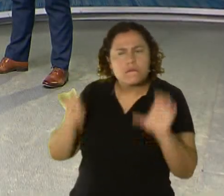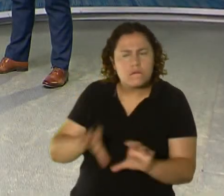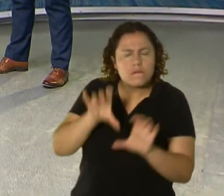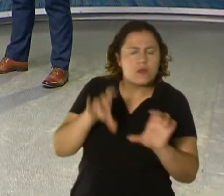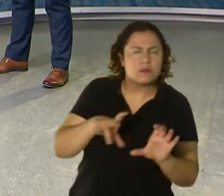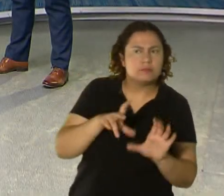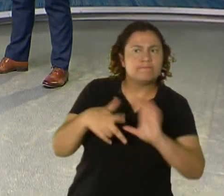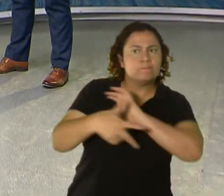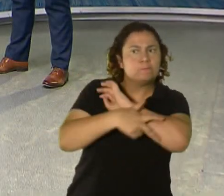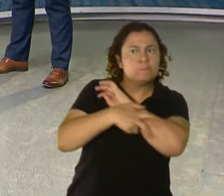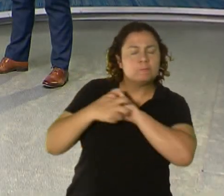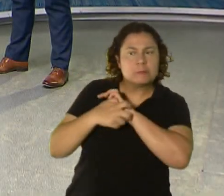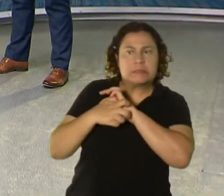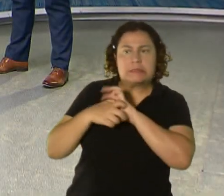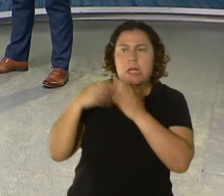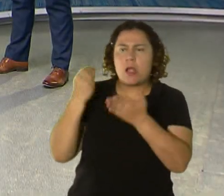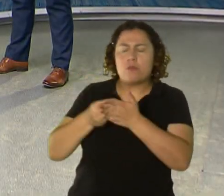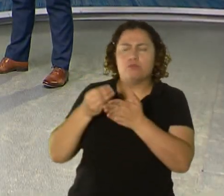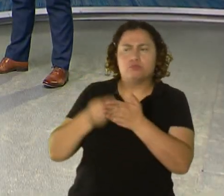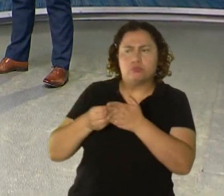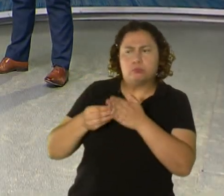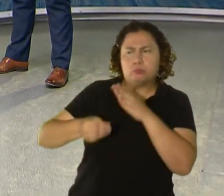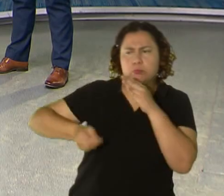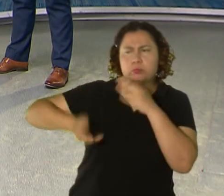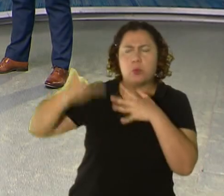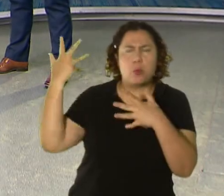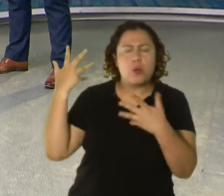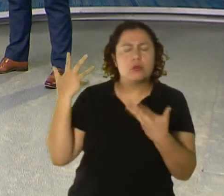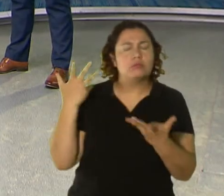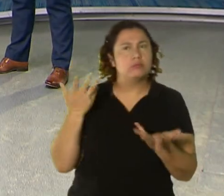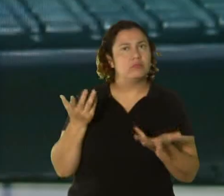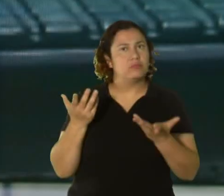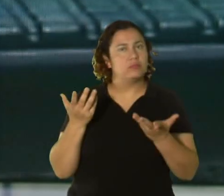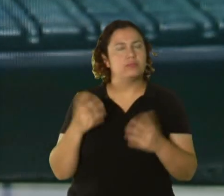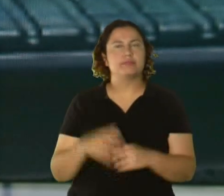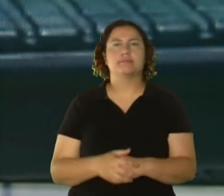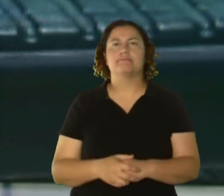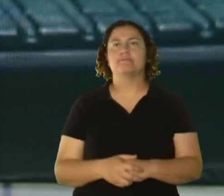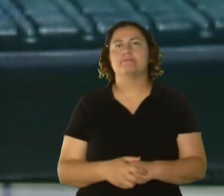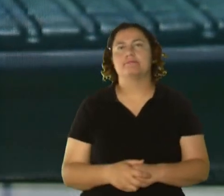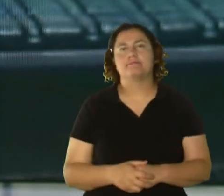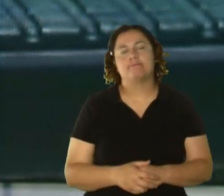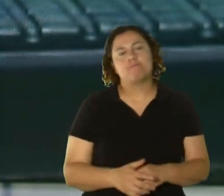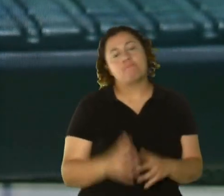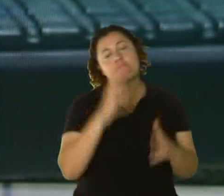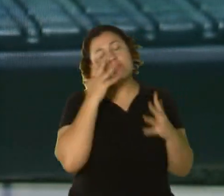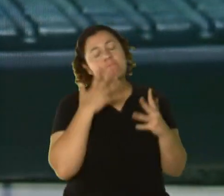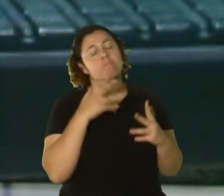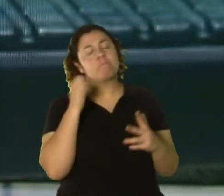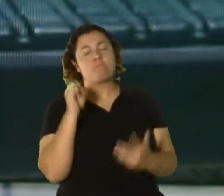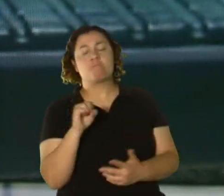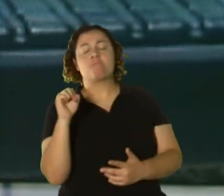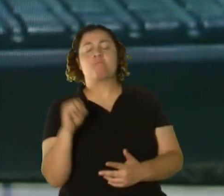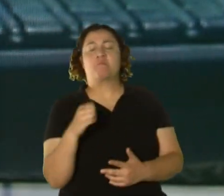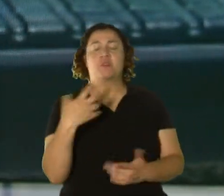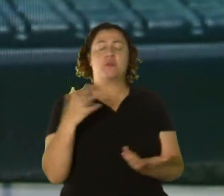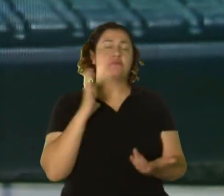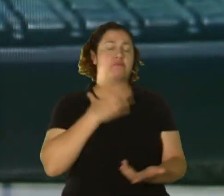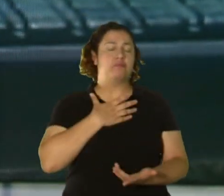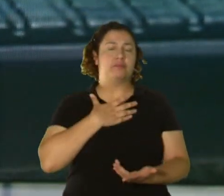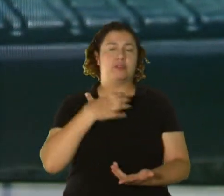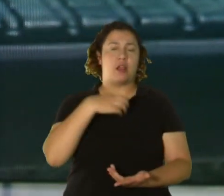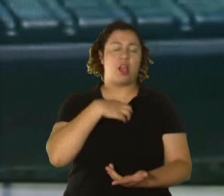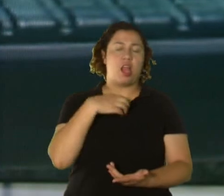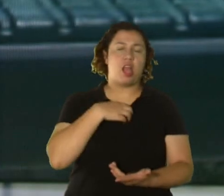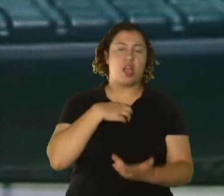han robado cantidades sustanciales de dinero en algún caso? Lamentablemente, Miguel, pues sí, hemos recibido querellas de apropiaciones